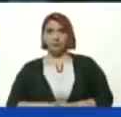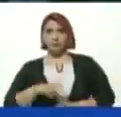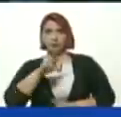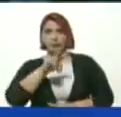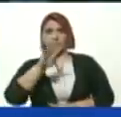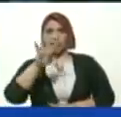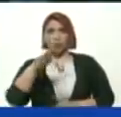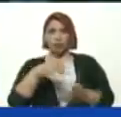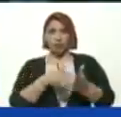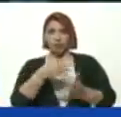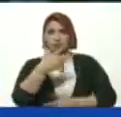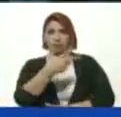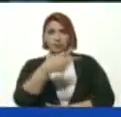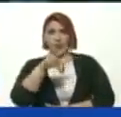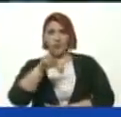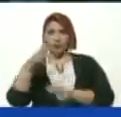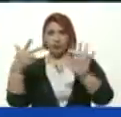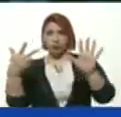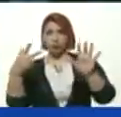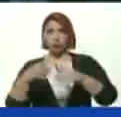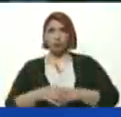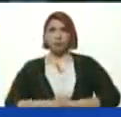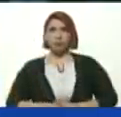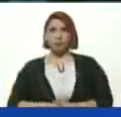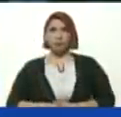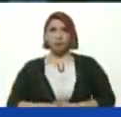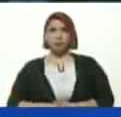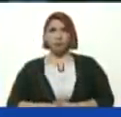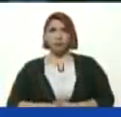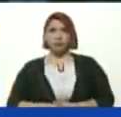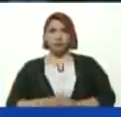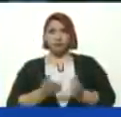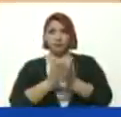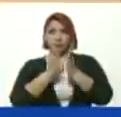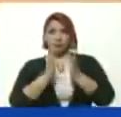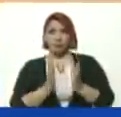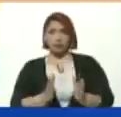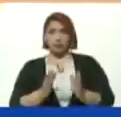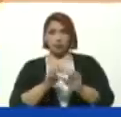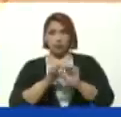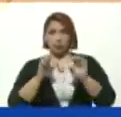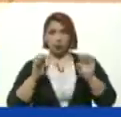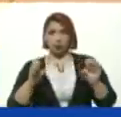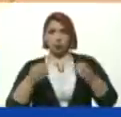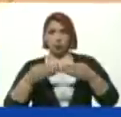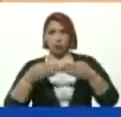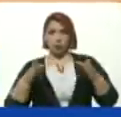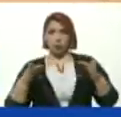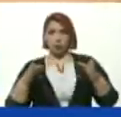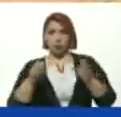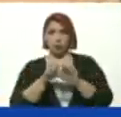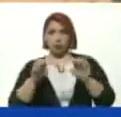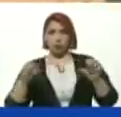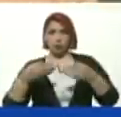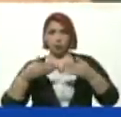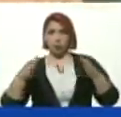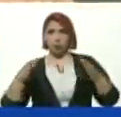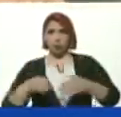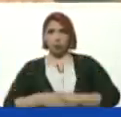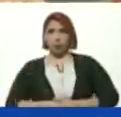24.328 Planteles Educativos Públicos De la educación Pública